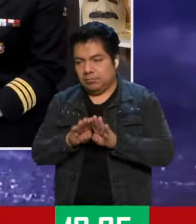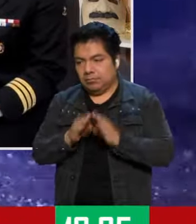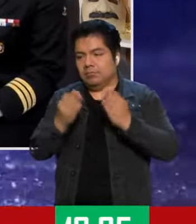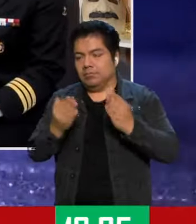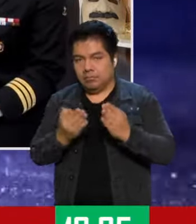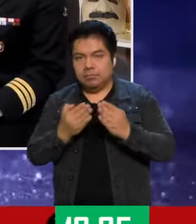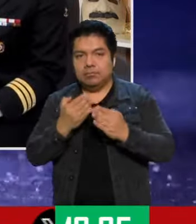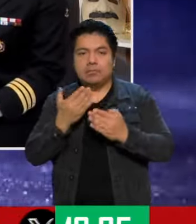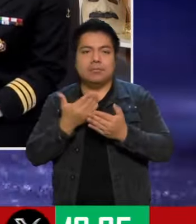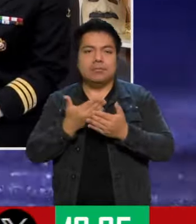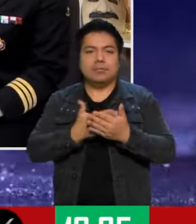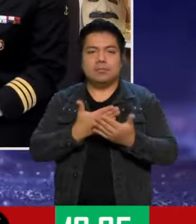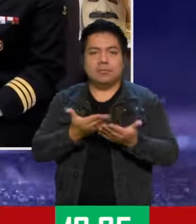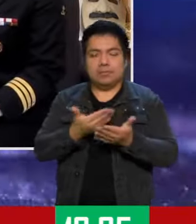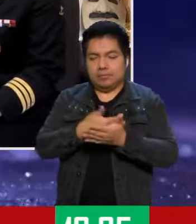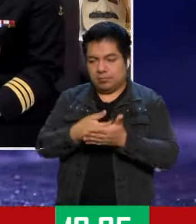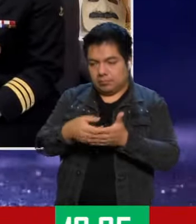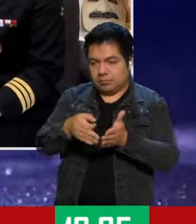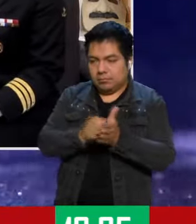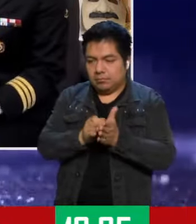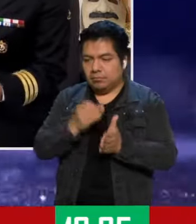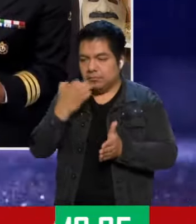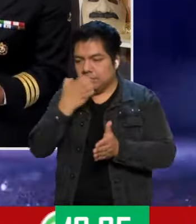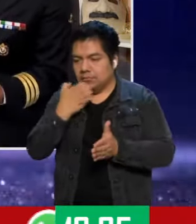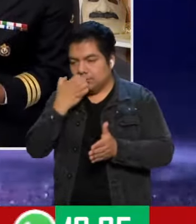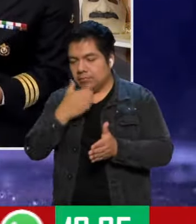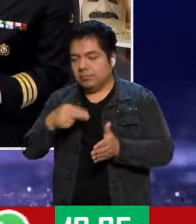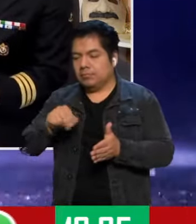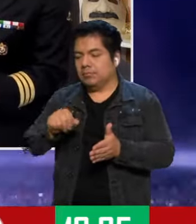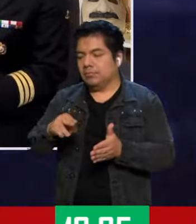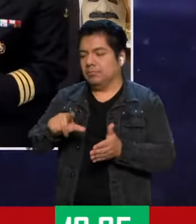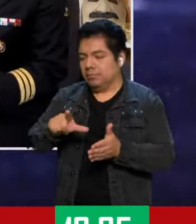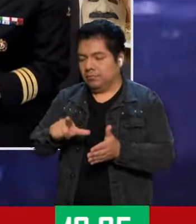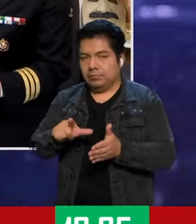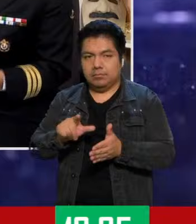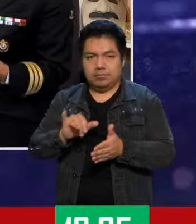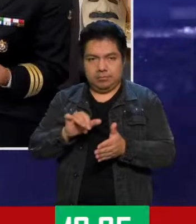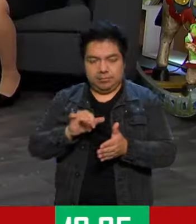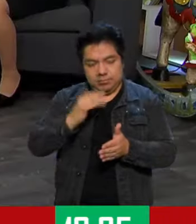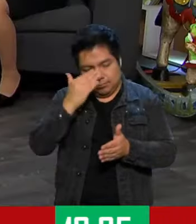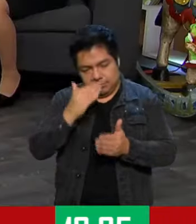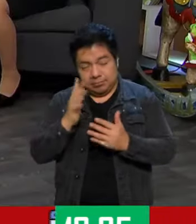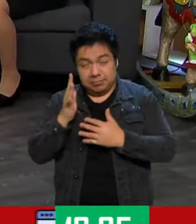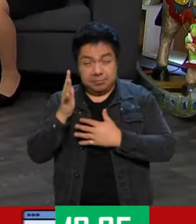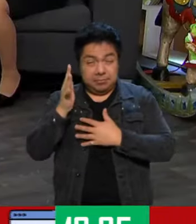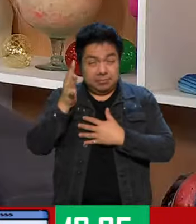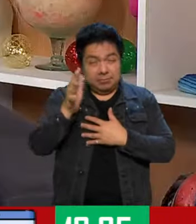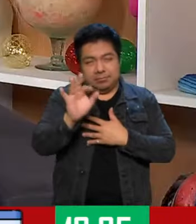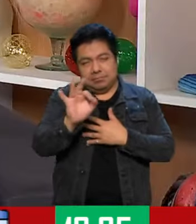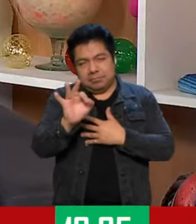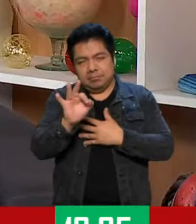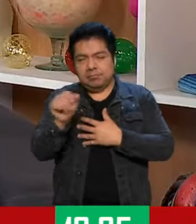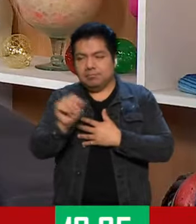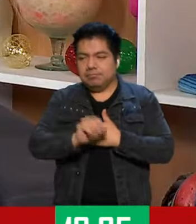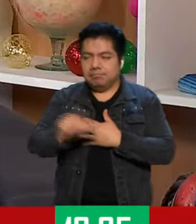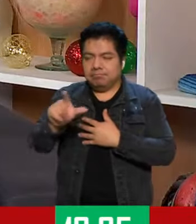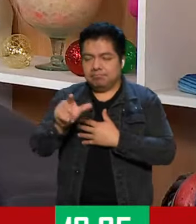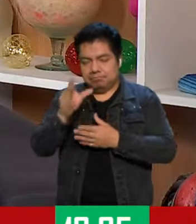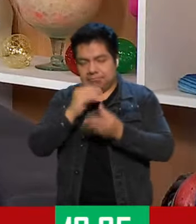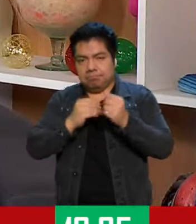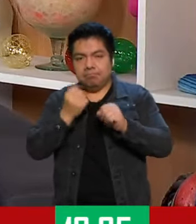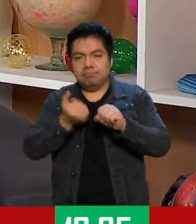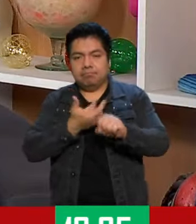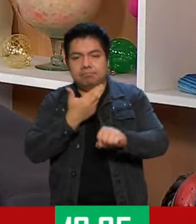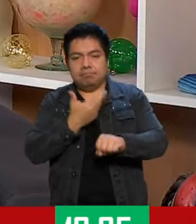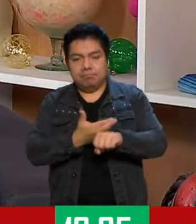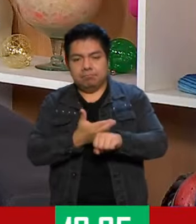Naval Militar. Esto da una gran apertura que, pues, bueno, podremos tener en un futuro y de acuerdo a su profesionalización, una secretaria marina,